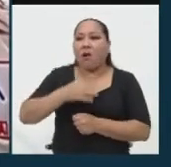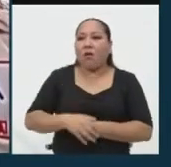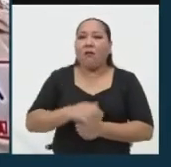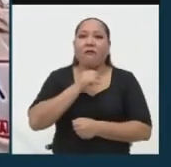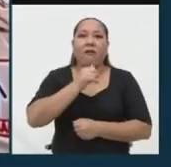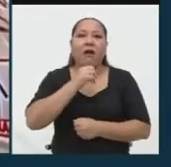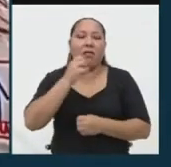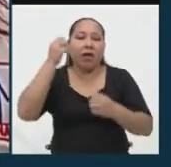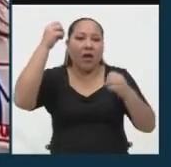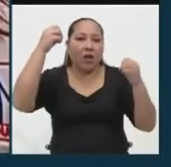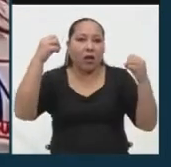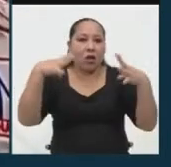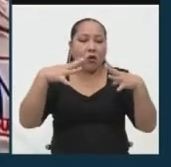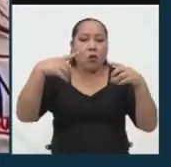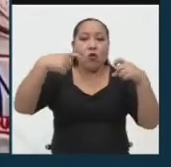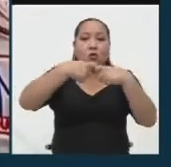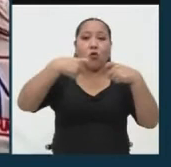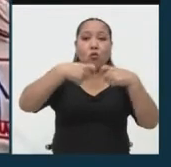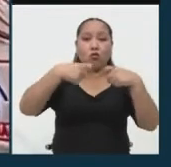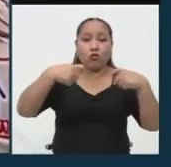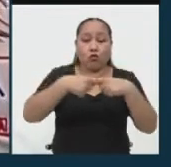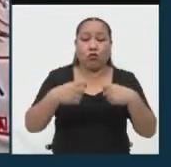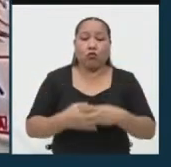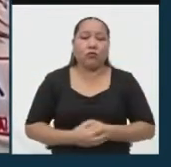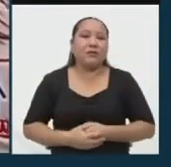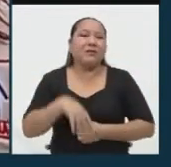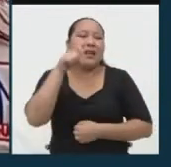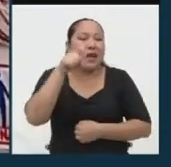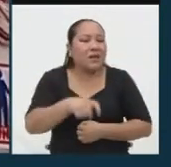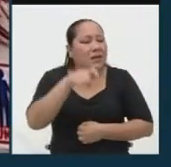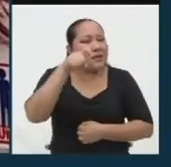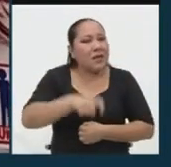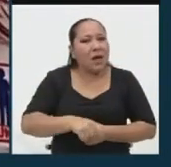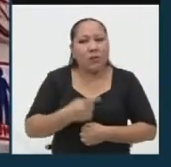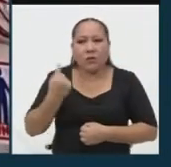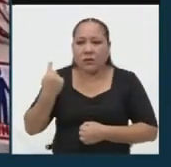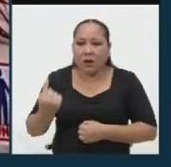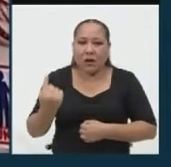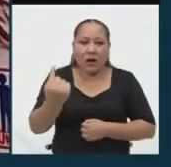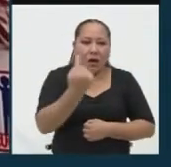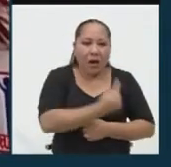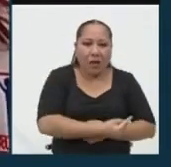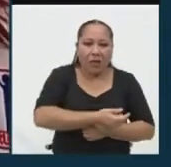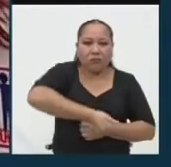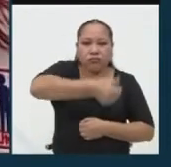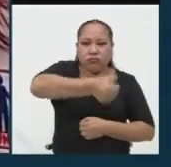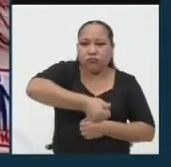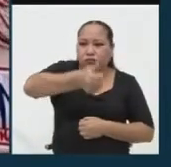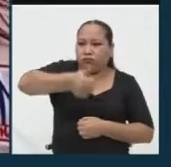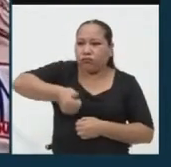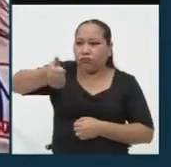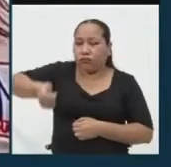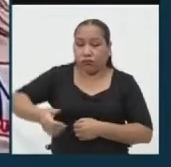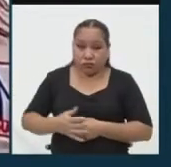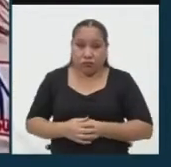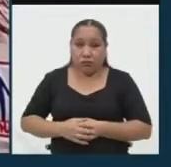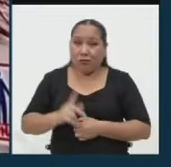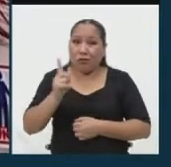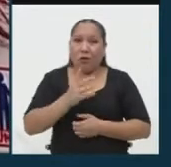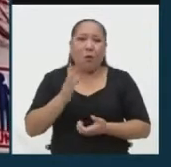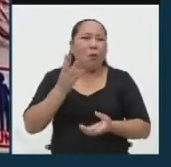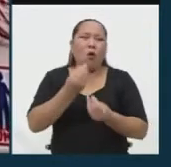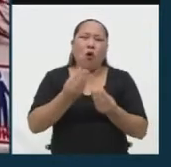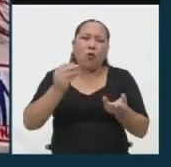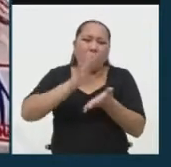falta de luz, ¿no? Necesitamos que los gobiernos sean menos burocráticos,